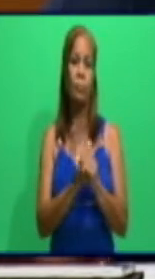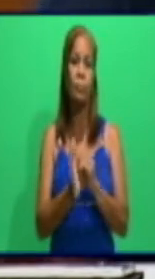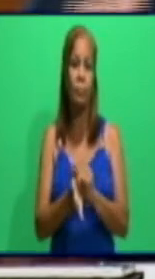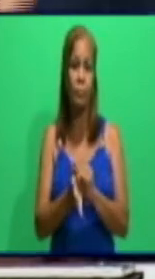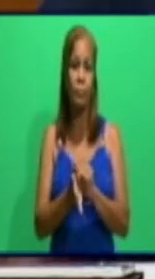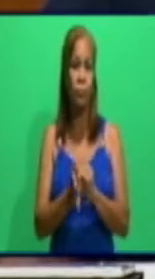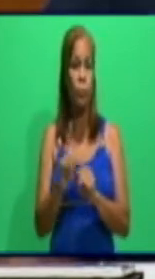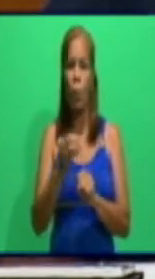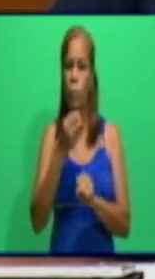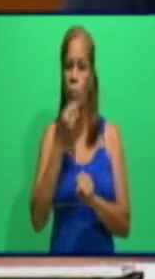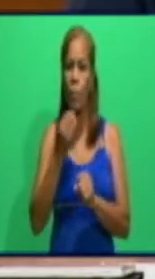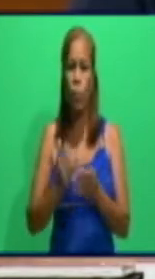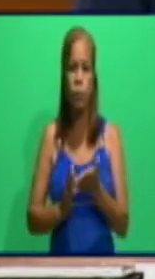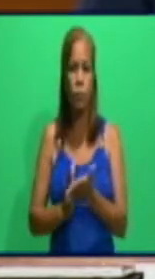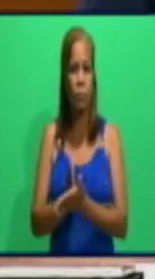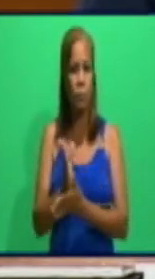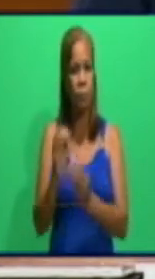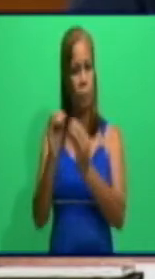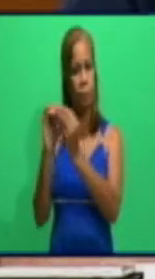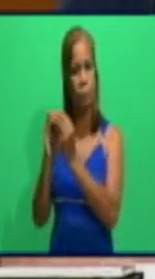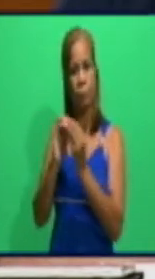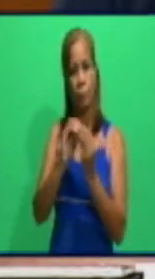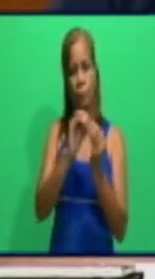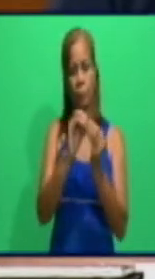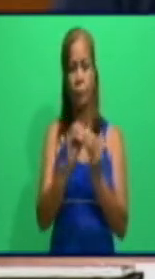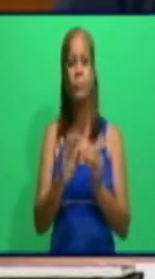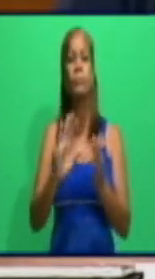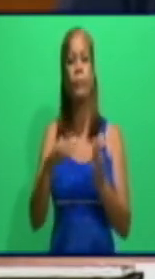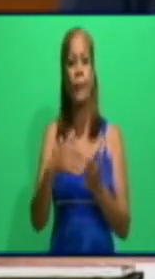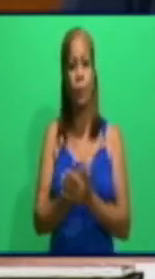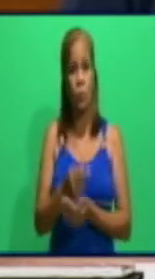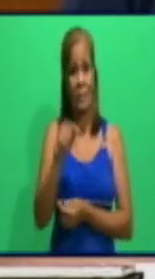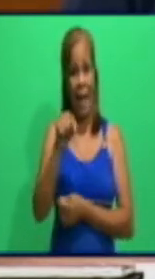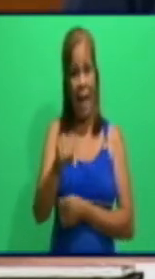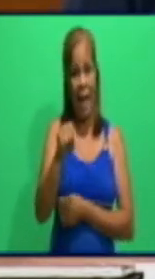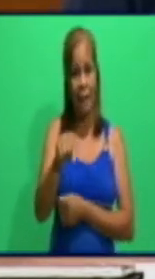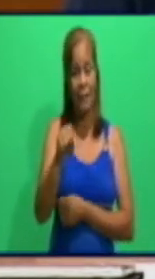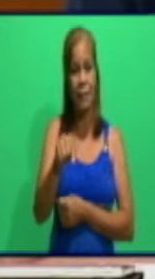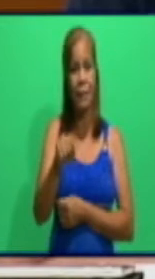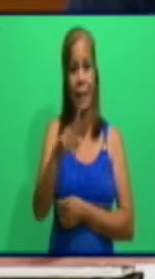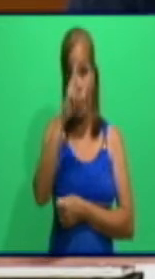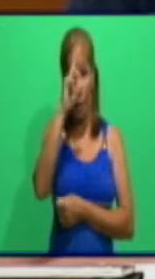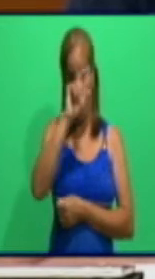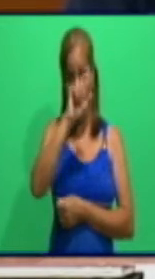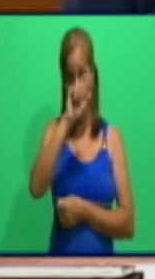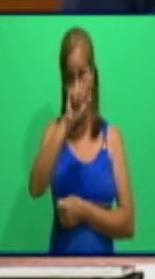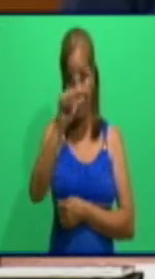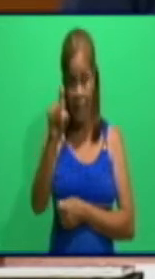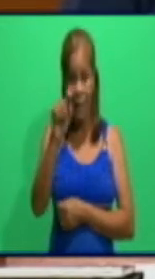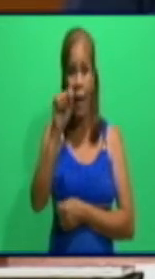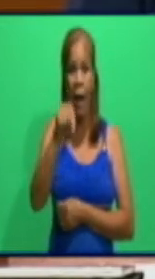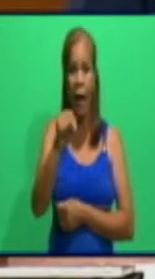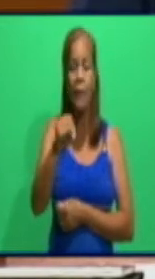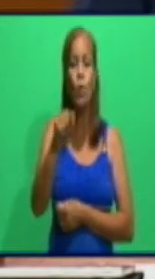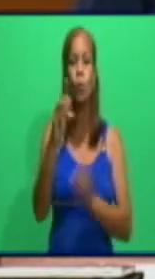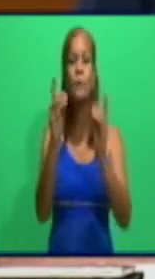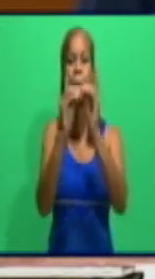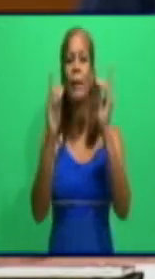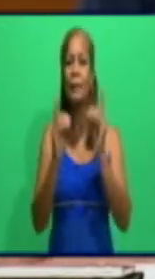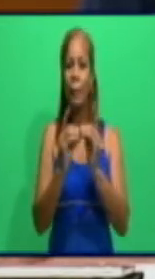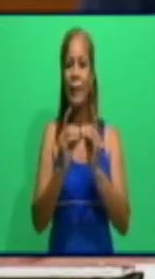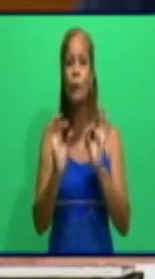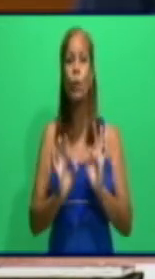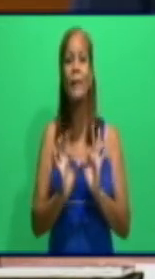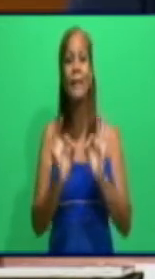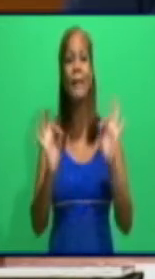ampliando la cadena. Ahí en el hospital hay un departamento de epidemiología hospitalaria que sigue